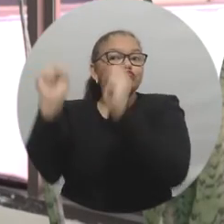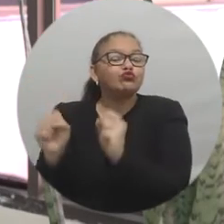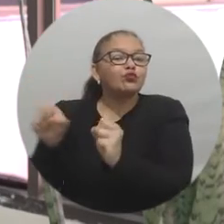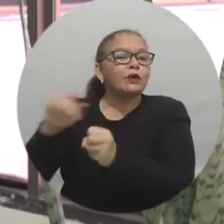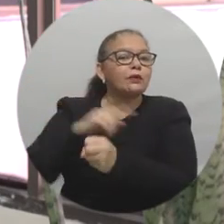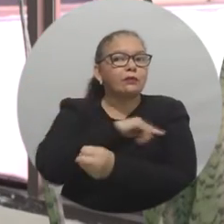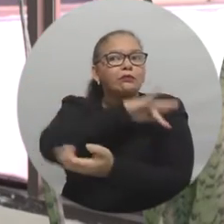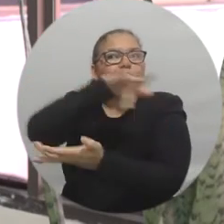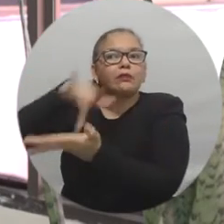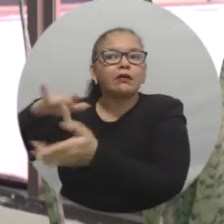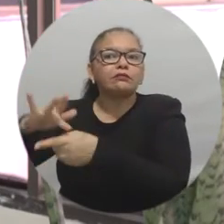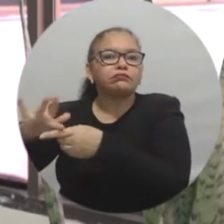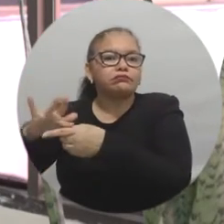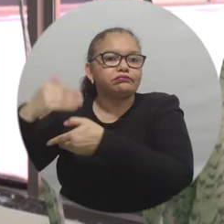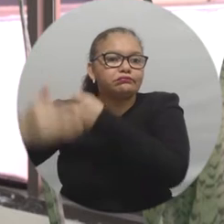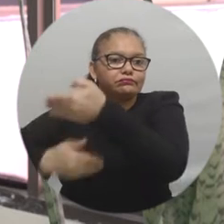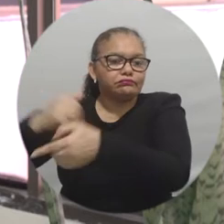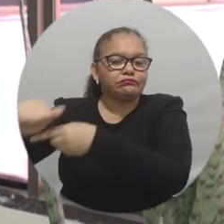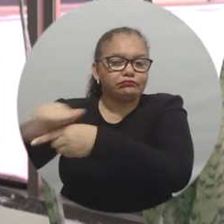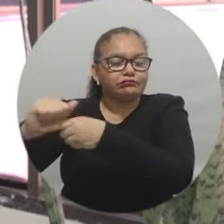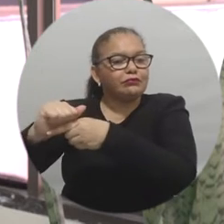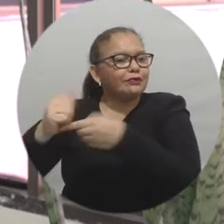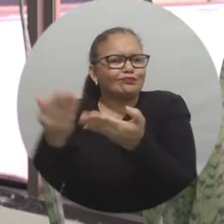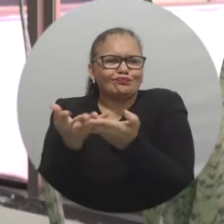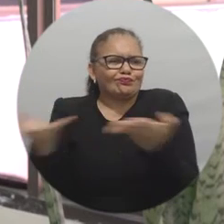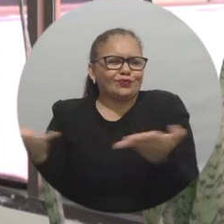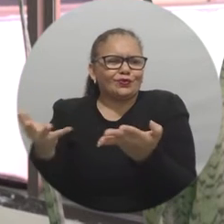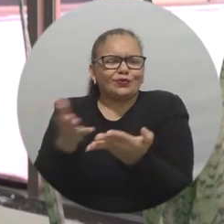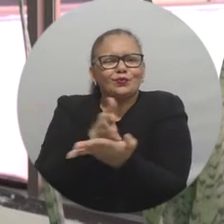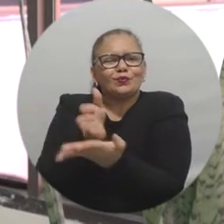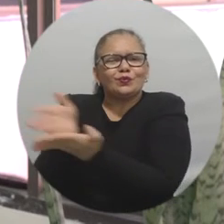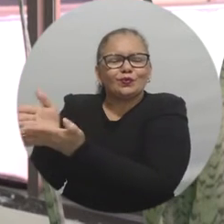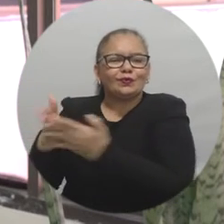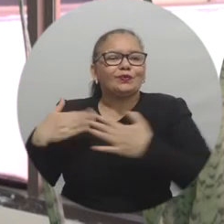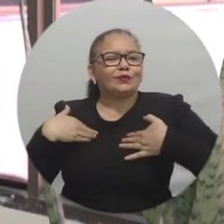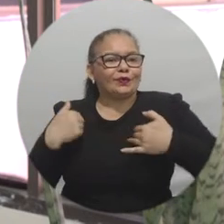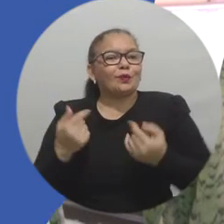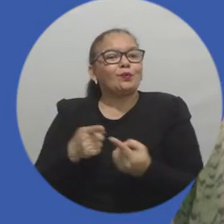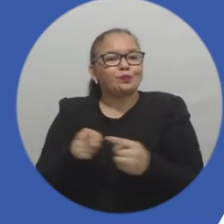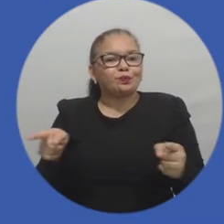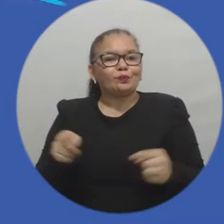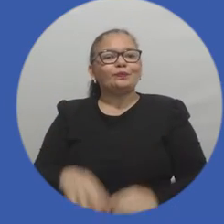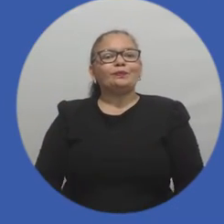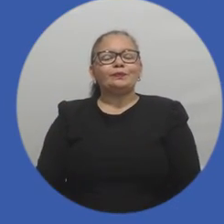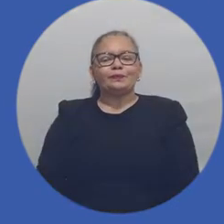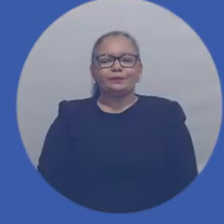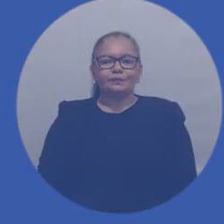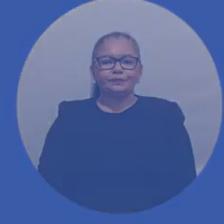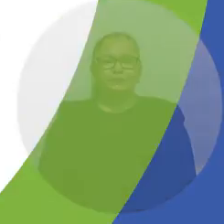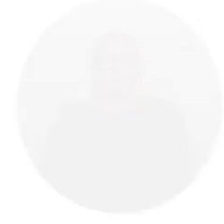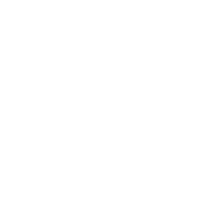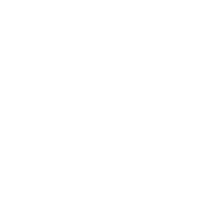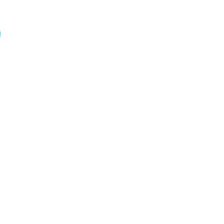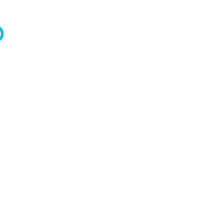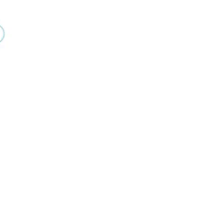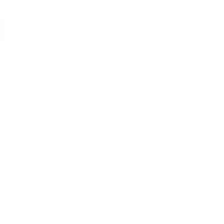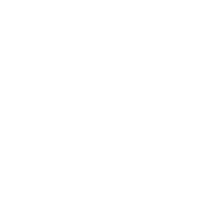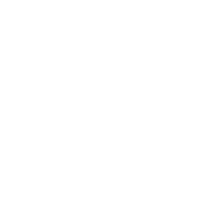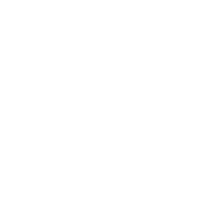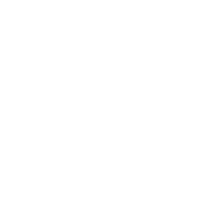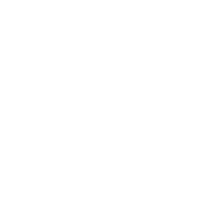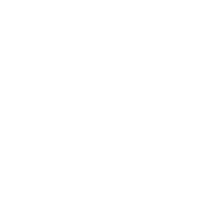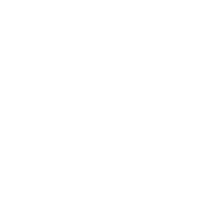de PB High como un escenario de práctica para los diferentes programas de salud. Universidad del Magdalena,